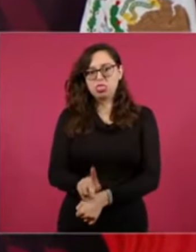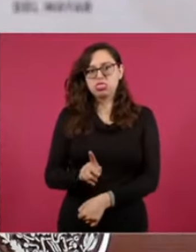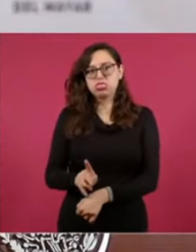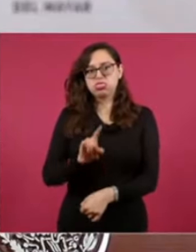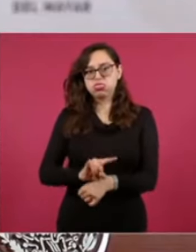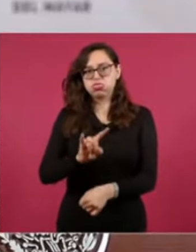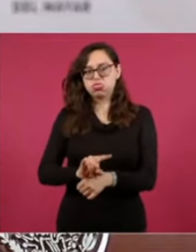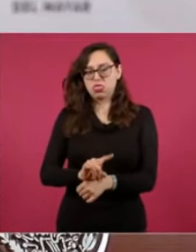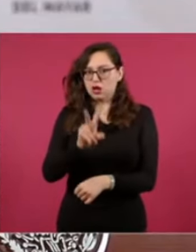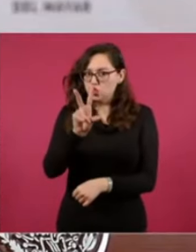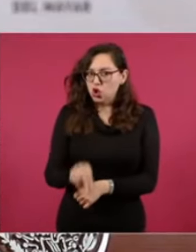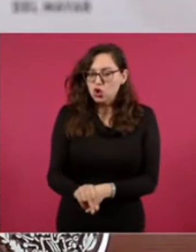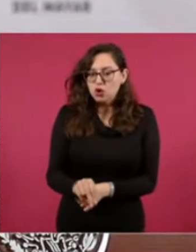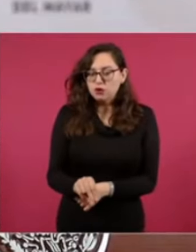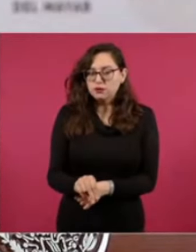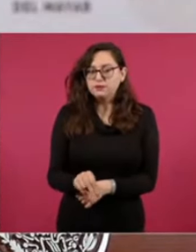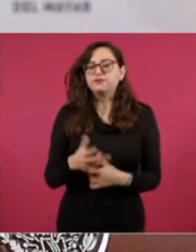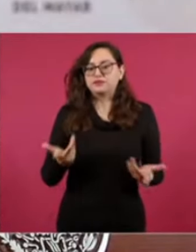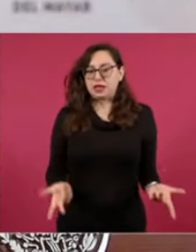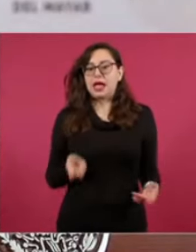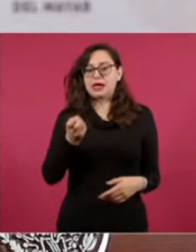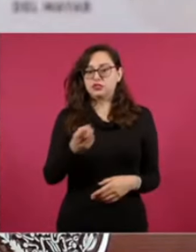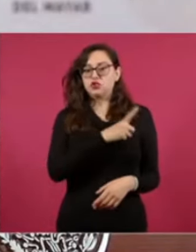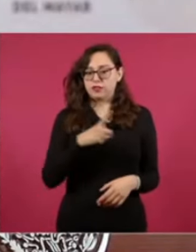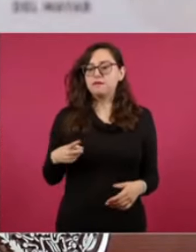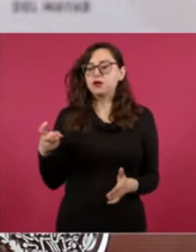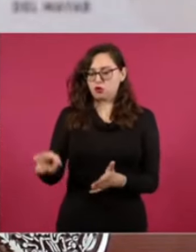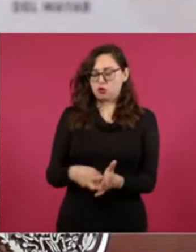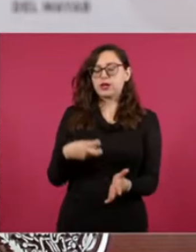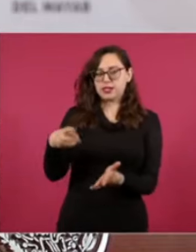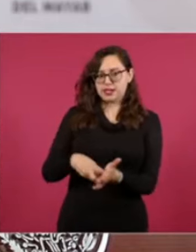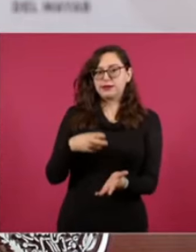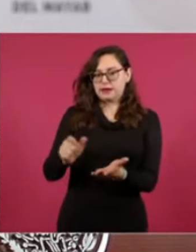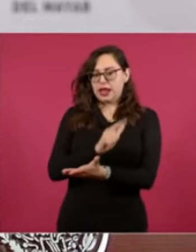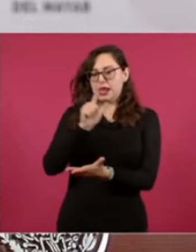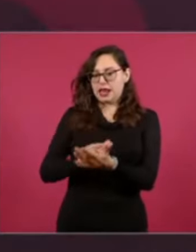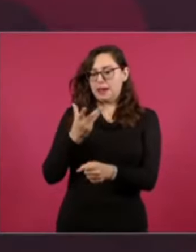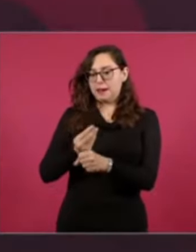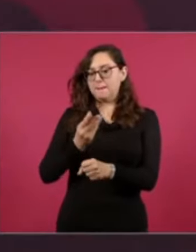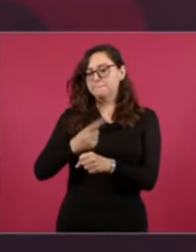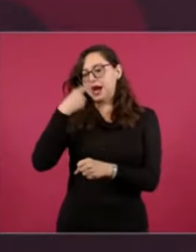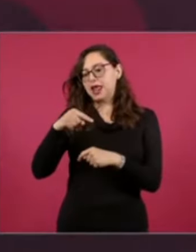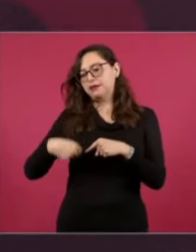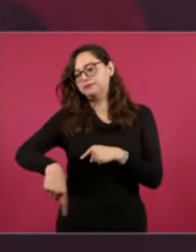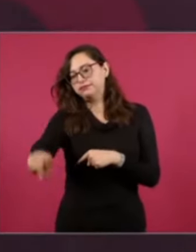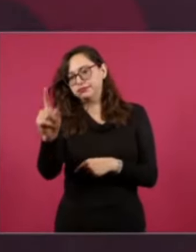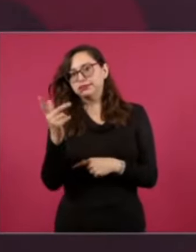Eso se puede corregir hacia adelante.